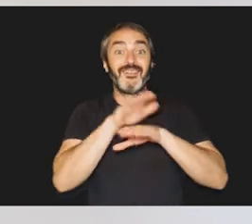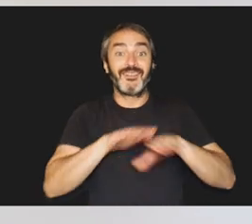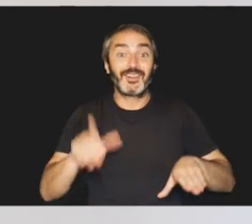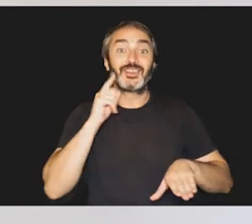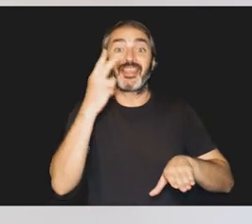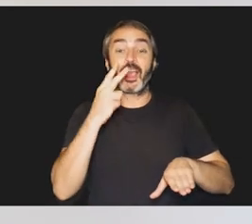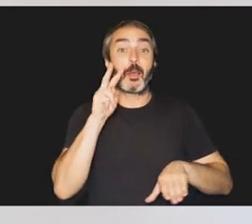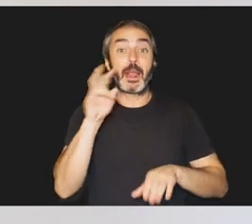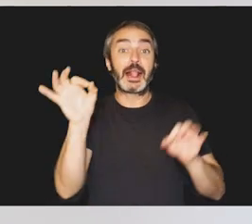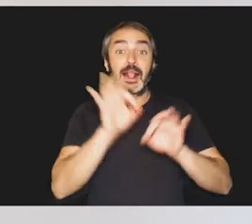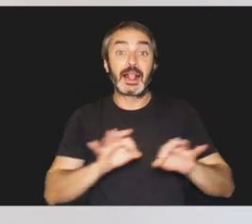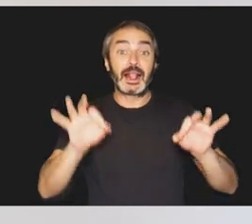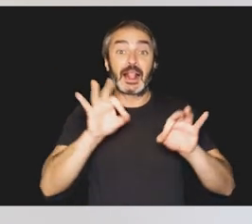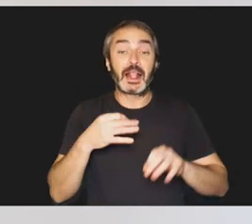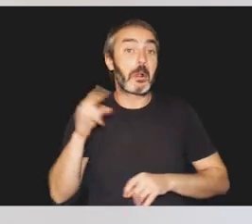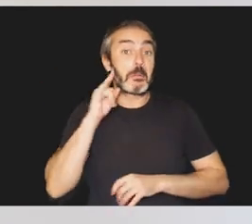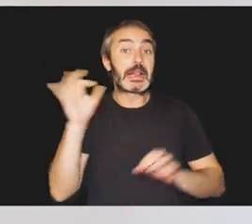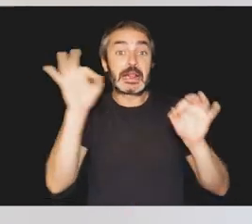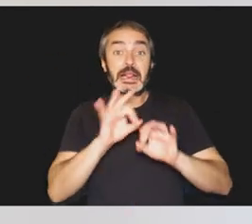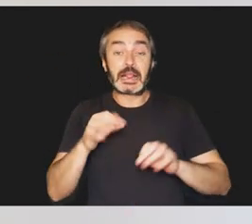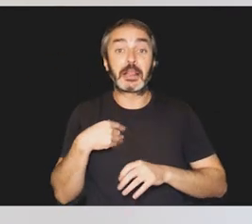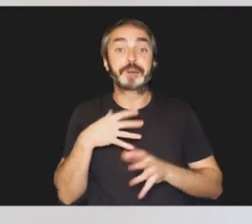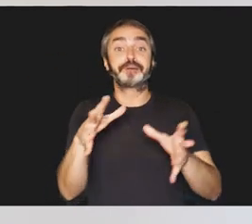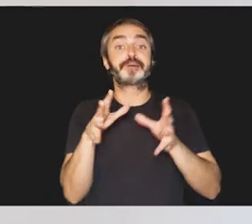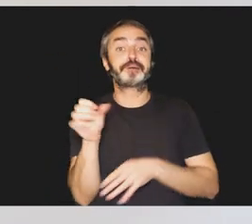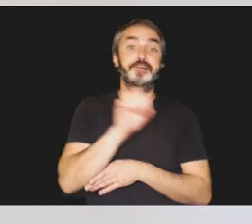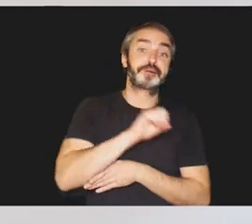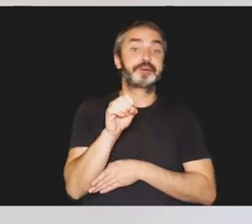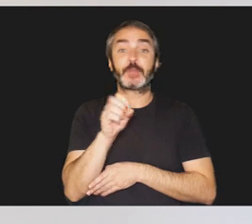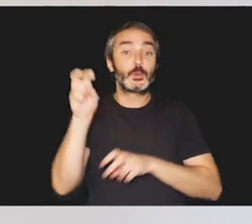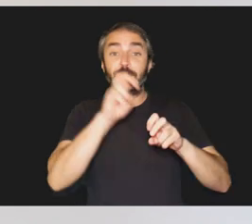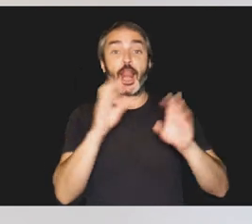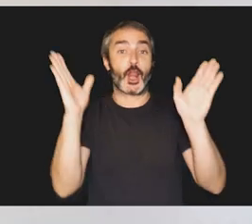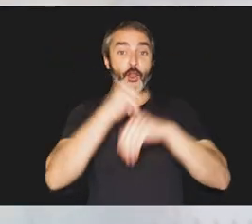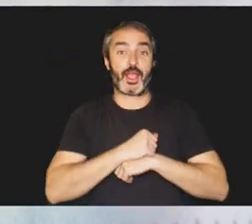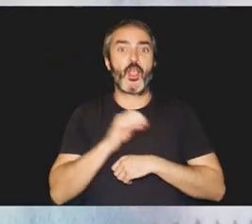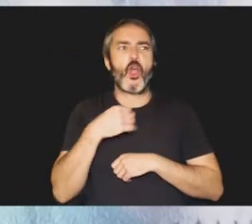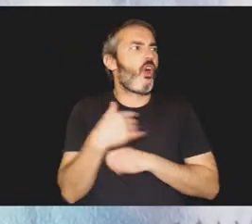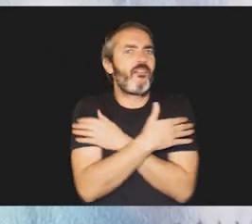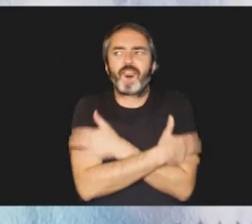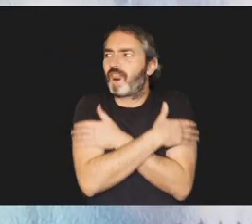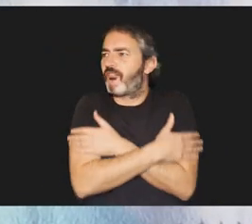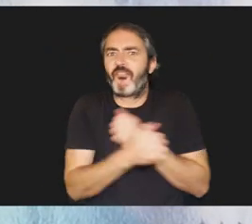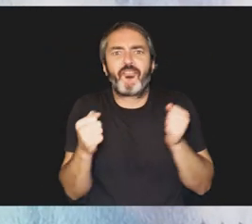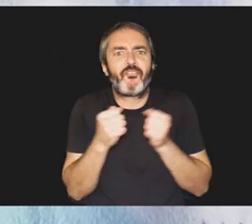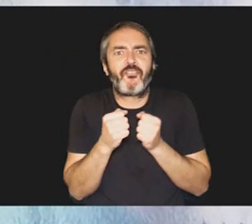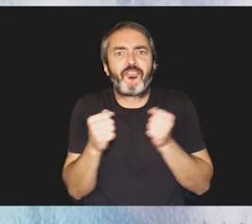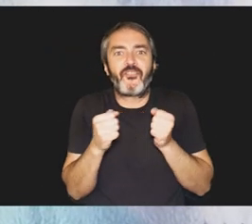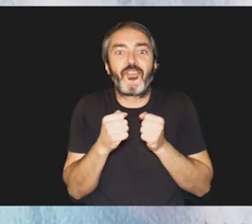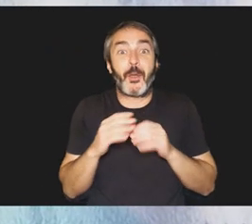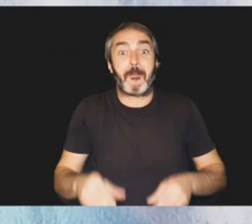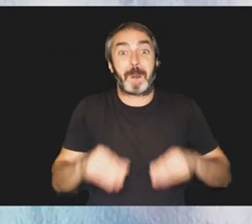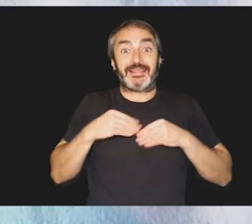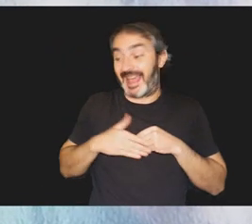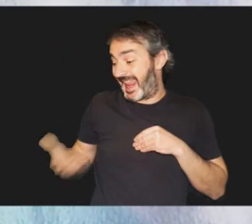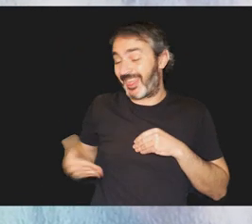sordo ciego no la verá ni oirá el ruido que hace, así que no podrá apartarse ni buscarla. O si siente frío y tiene la manta al